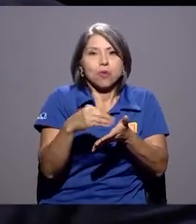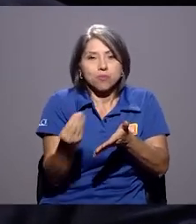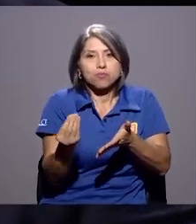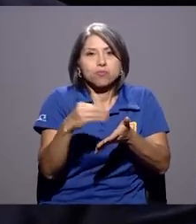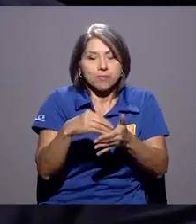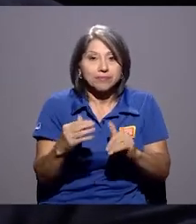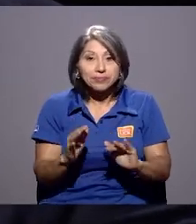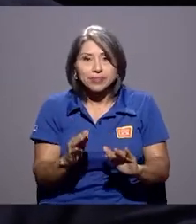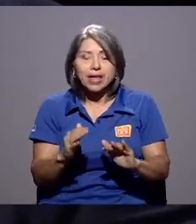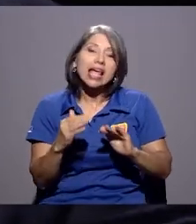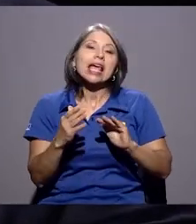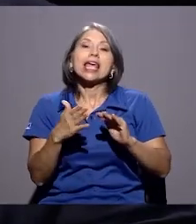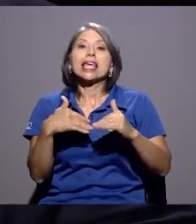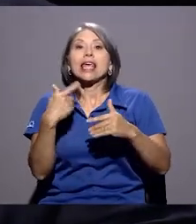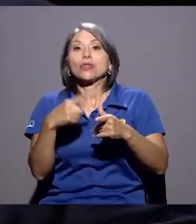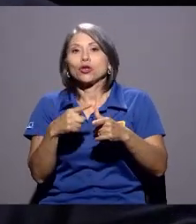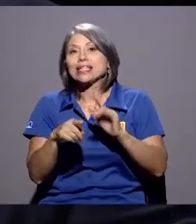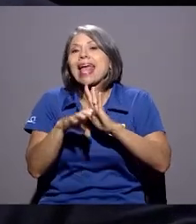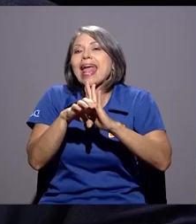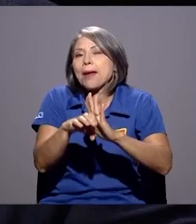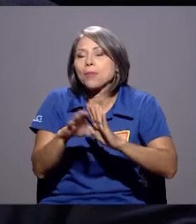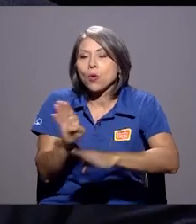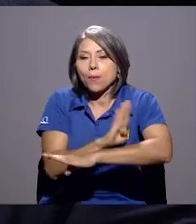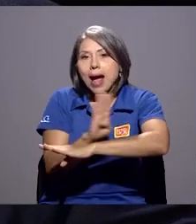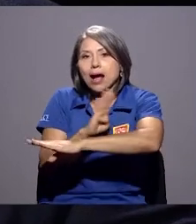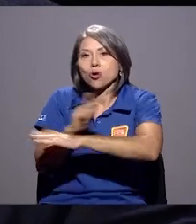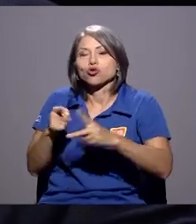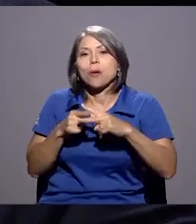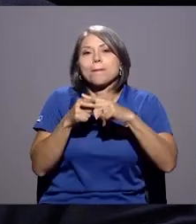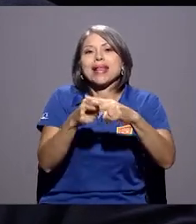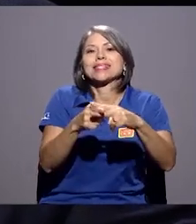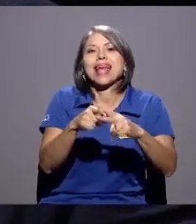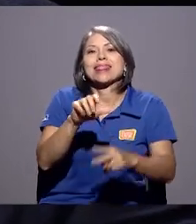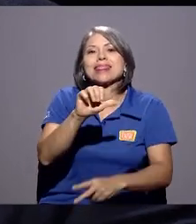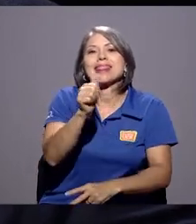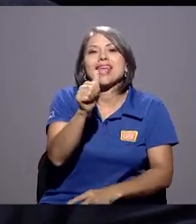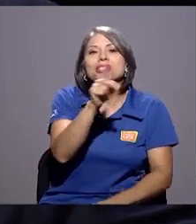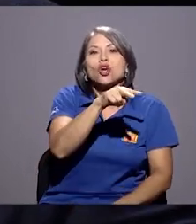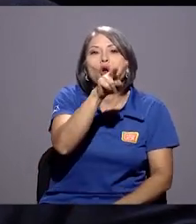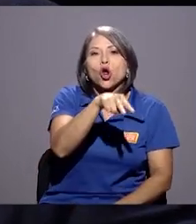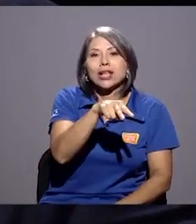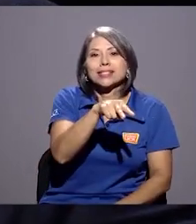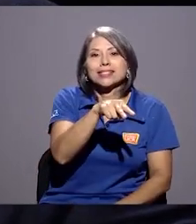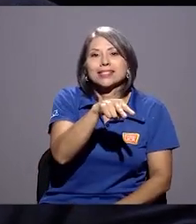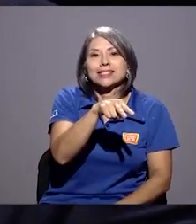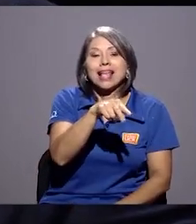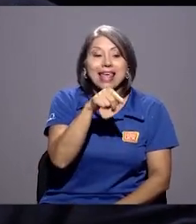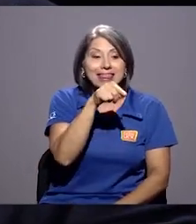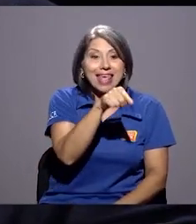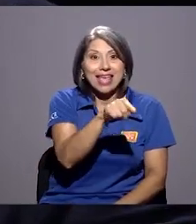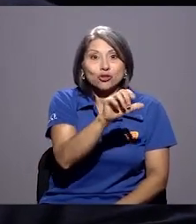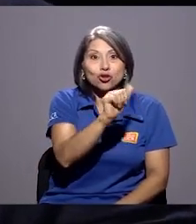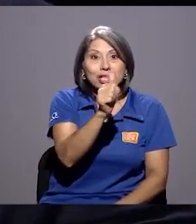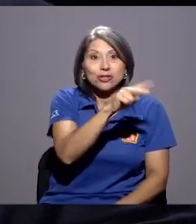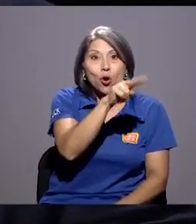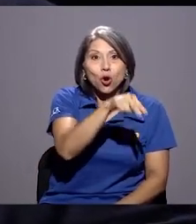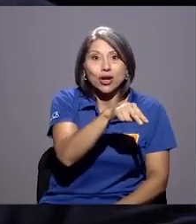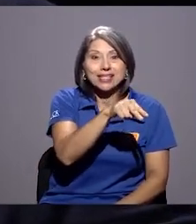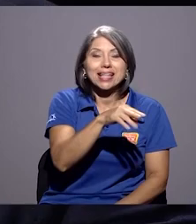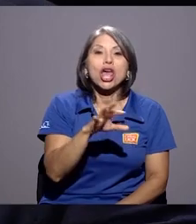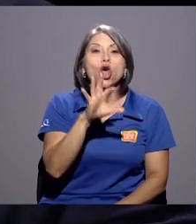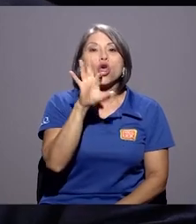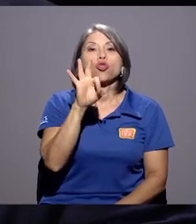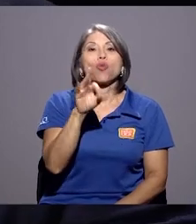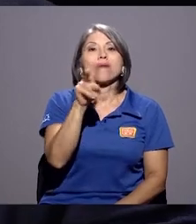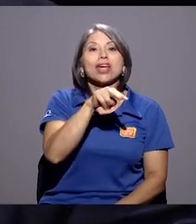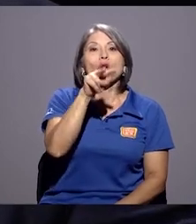de 10 colones que prestan los bancos, 9 colones son de los ahorrantes. Un colón es